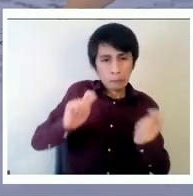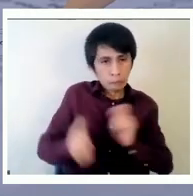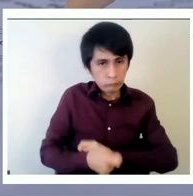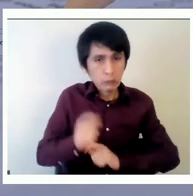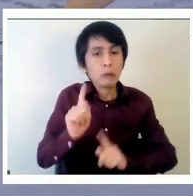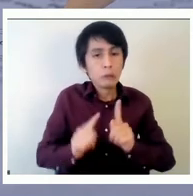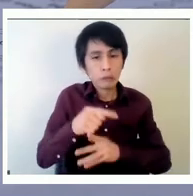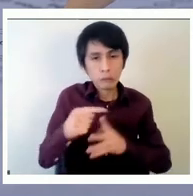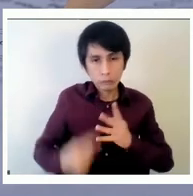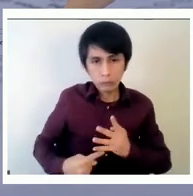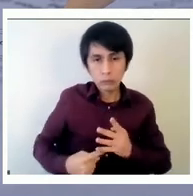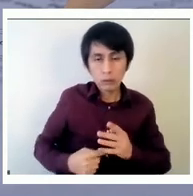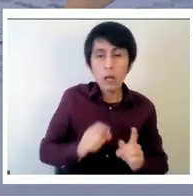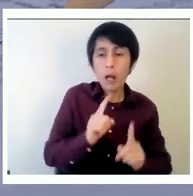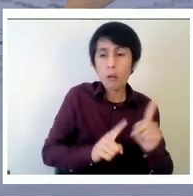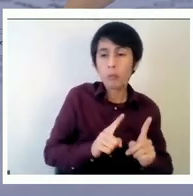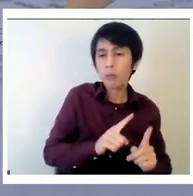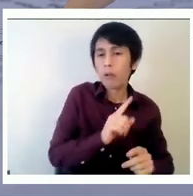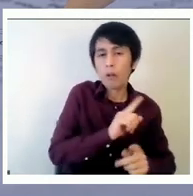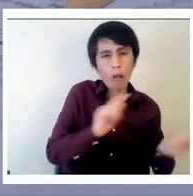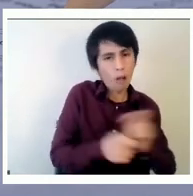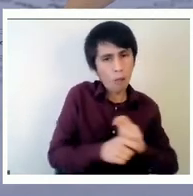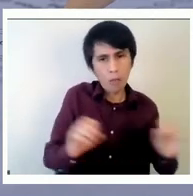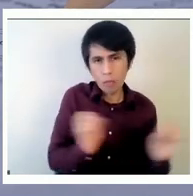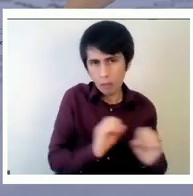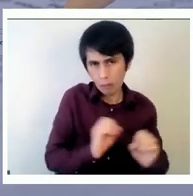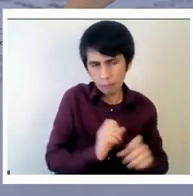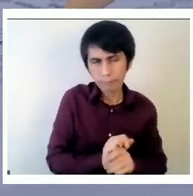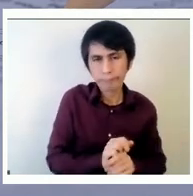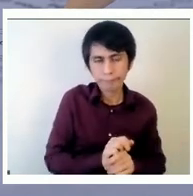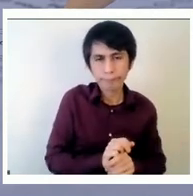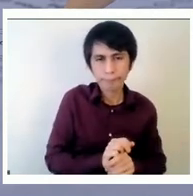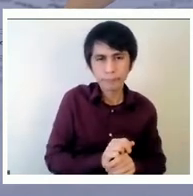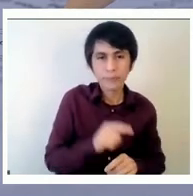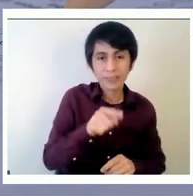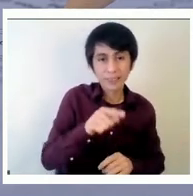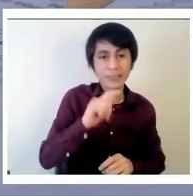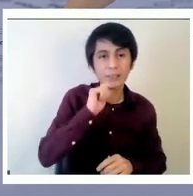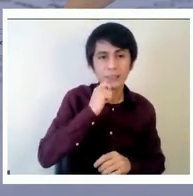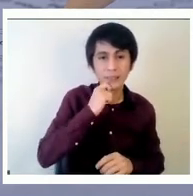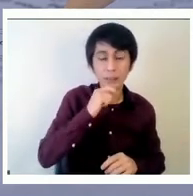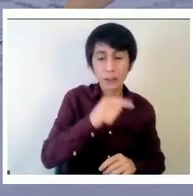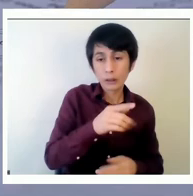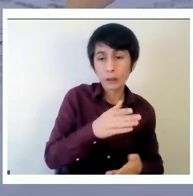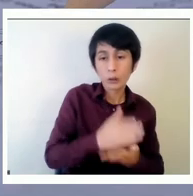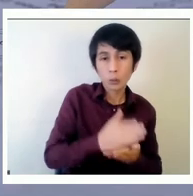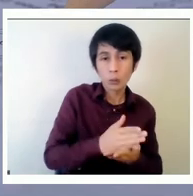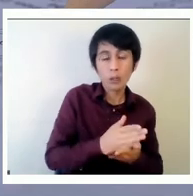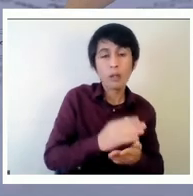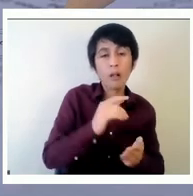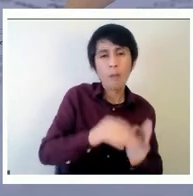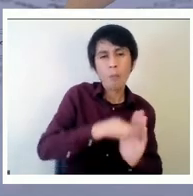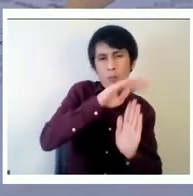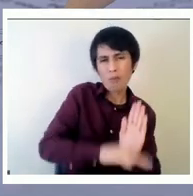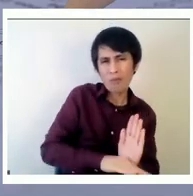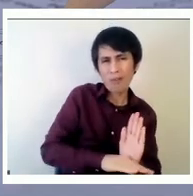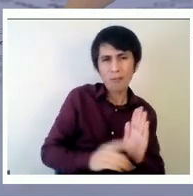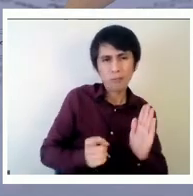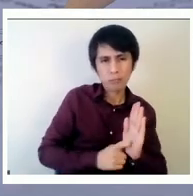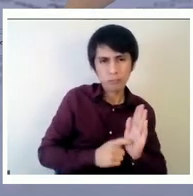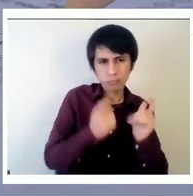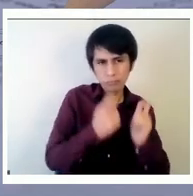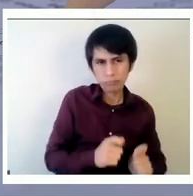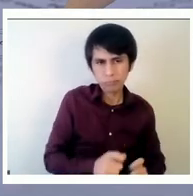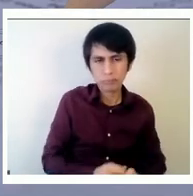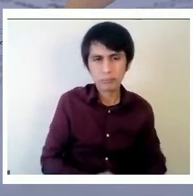bastante más debajo en este modelo digamos pero esta es